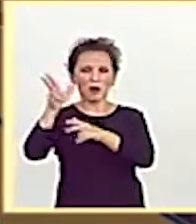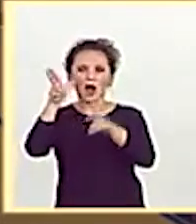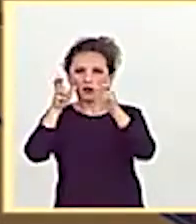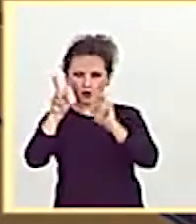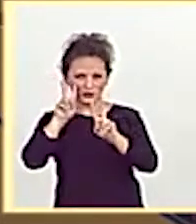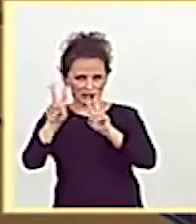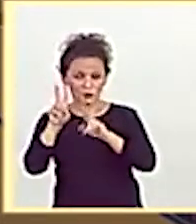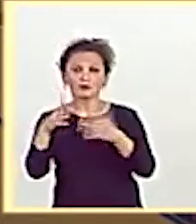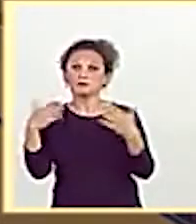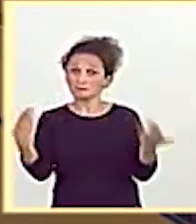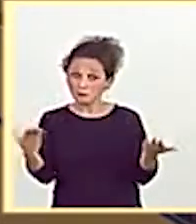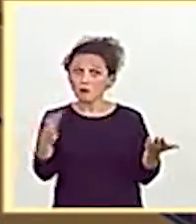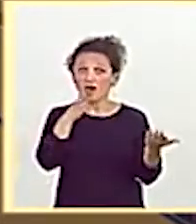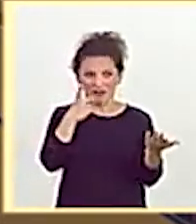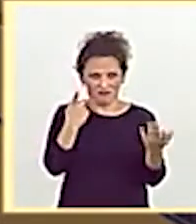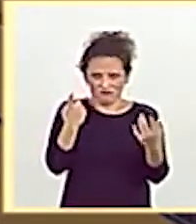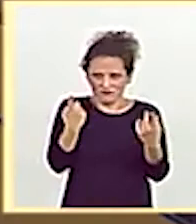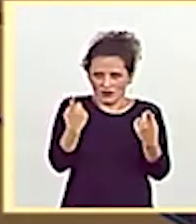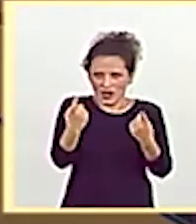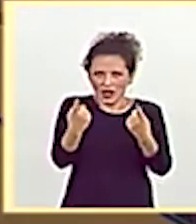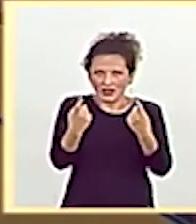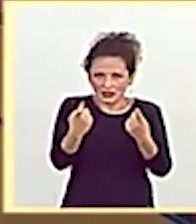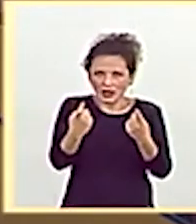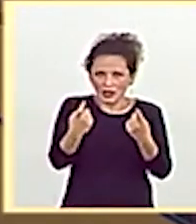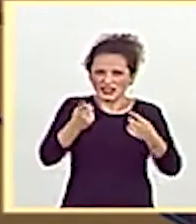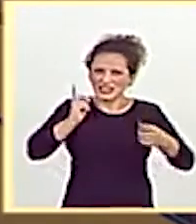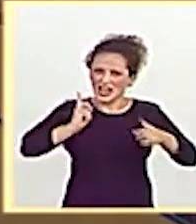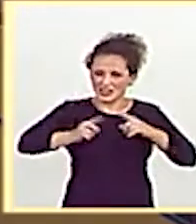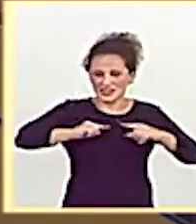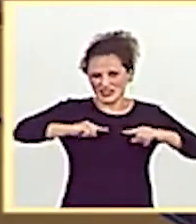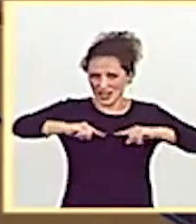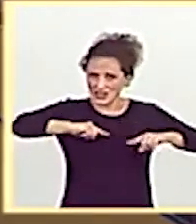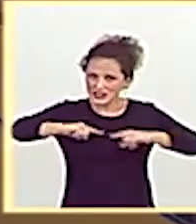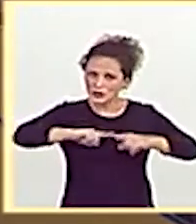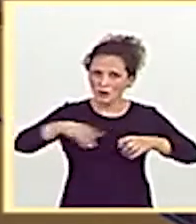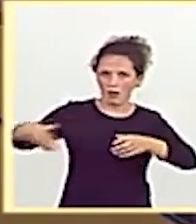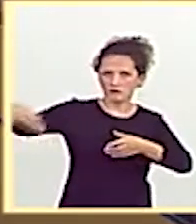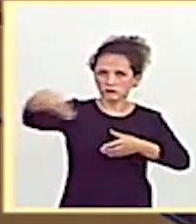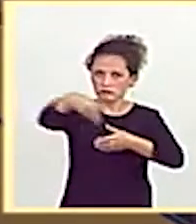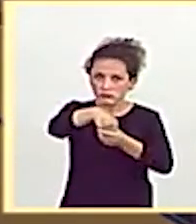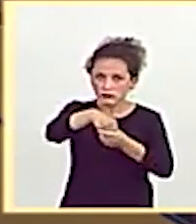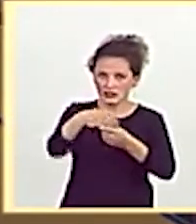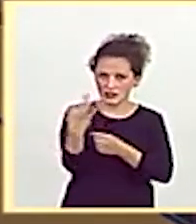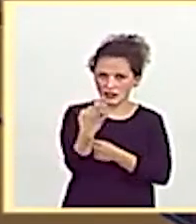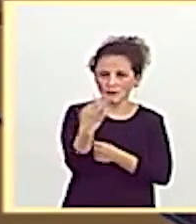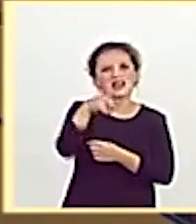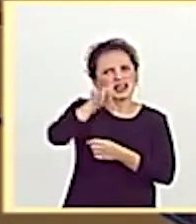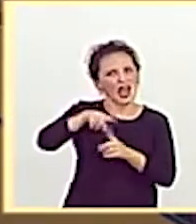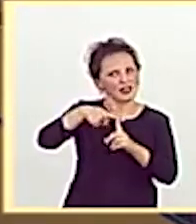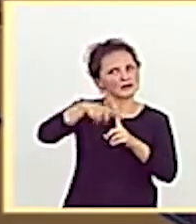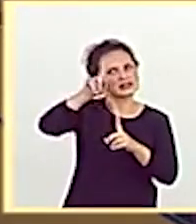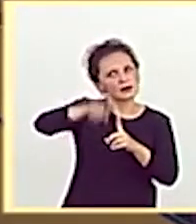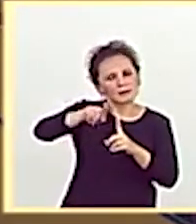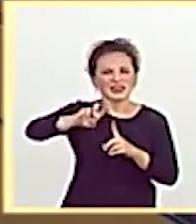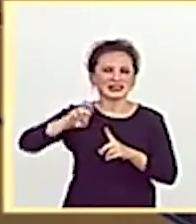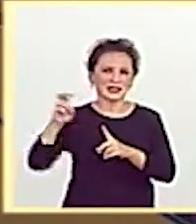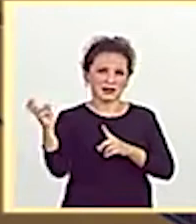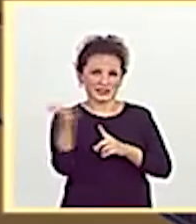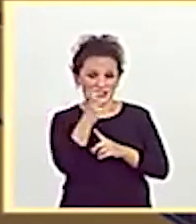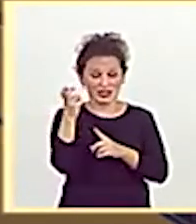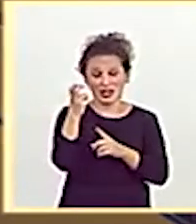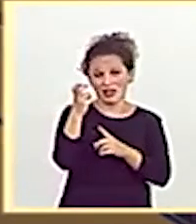tanto, esta falta de incorporación de la directiva al derecho interno del Estado español, además de conculcar el derecho a la diversidad cultural y lingüística,